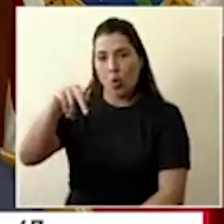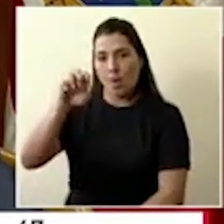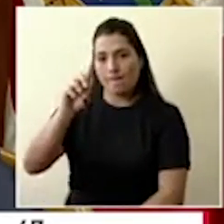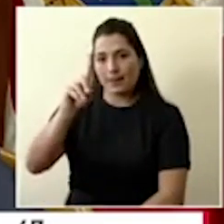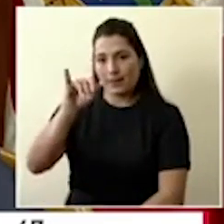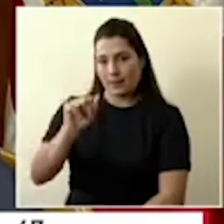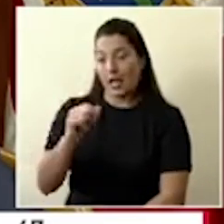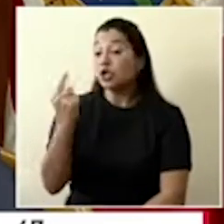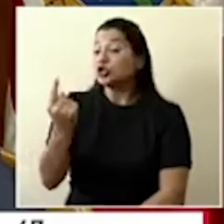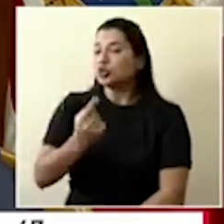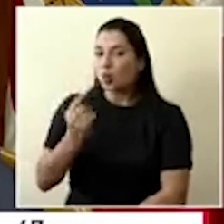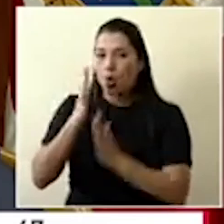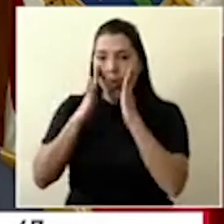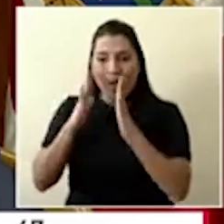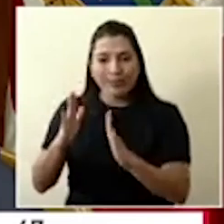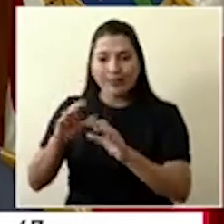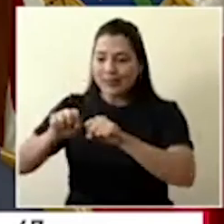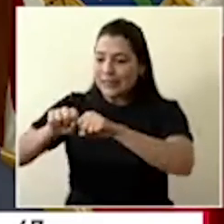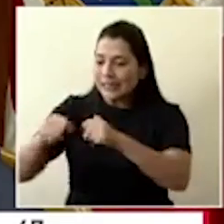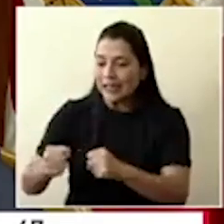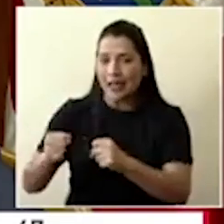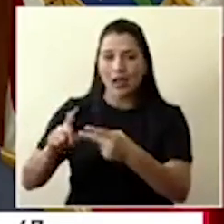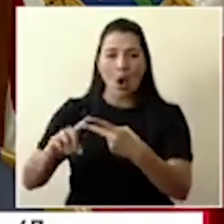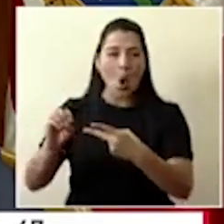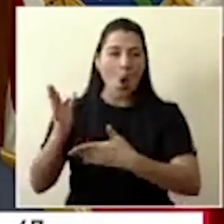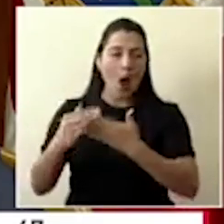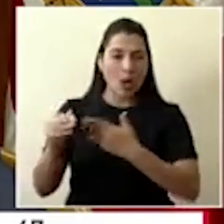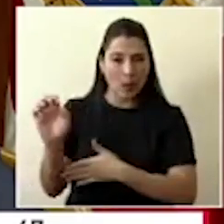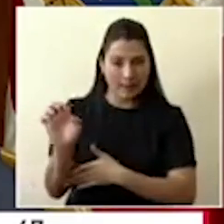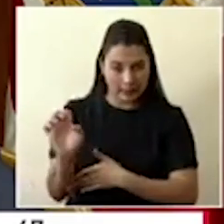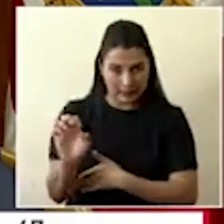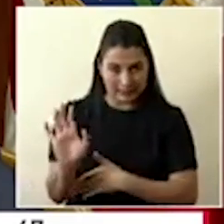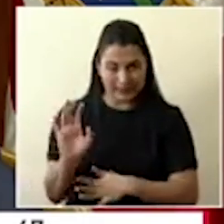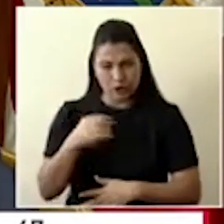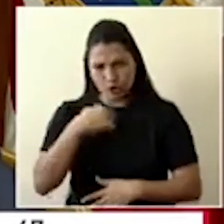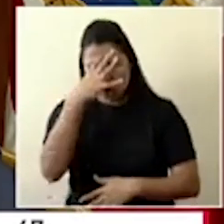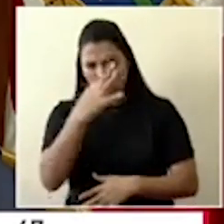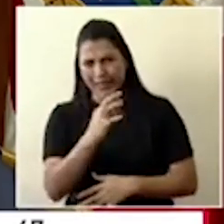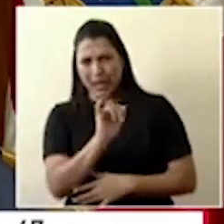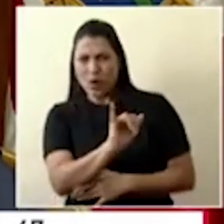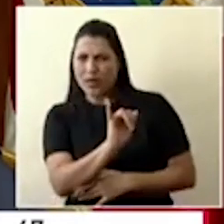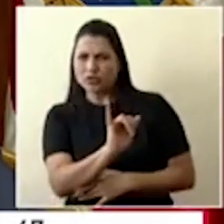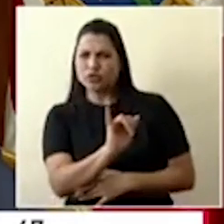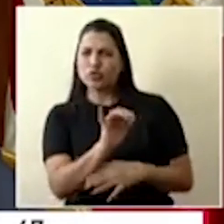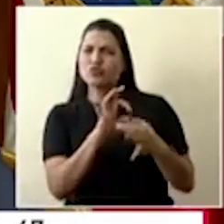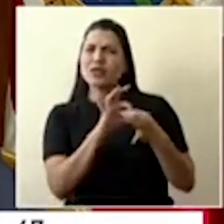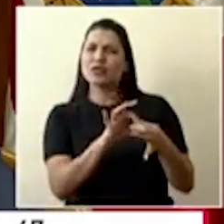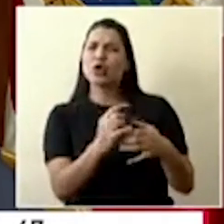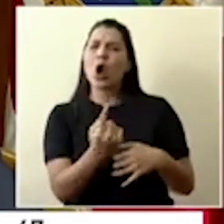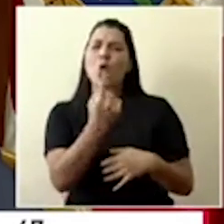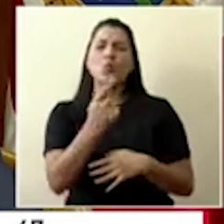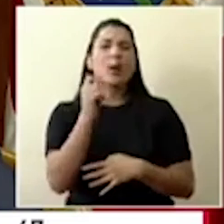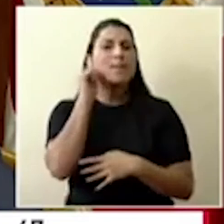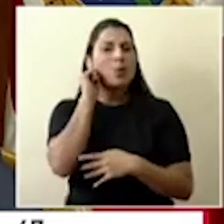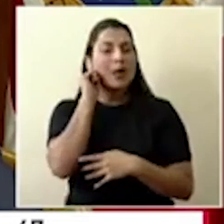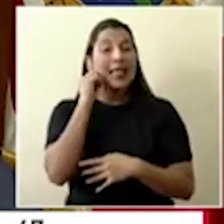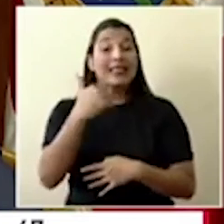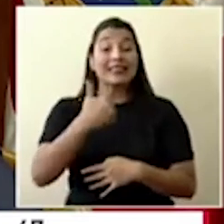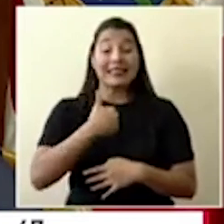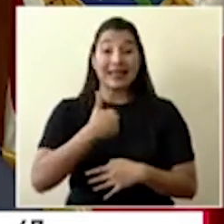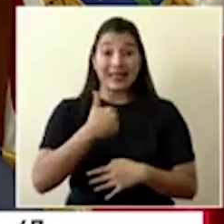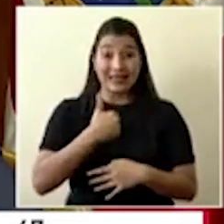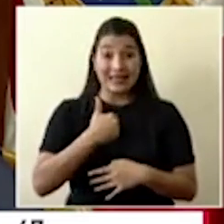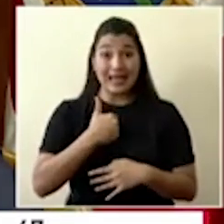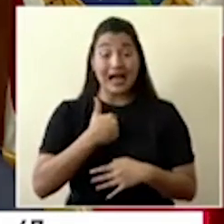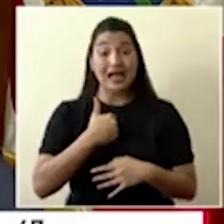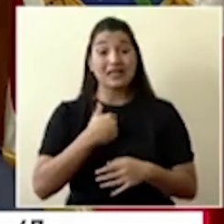normal. Este caso entiendo que es de una usuaria que tenía consulta